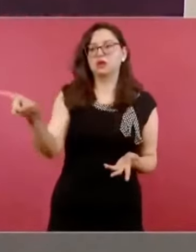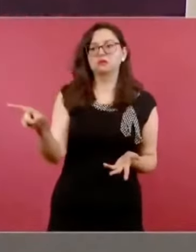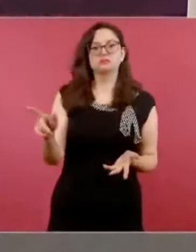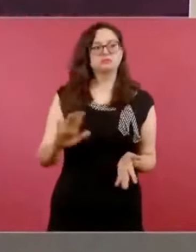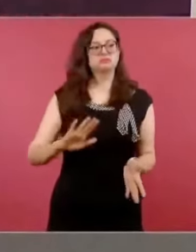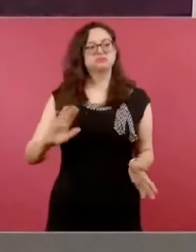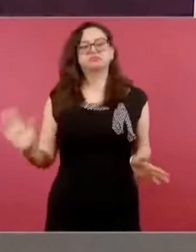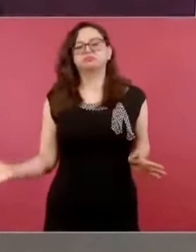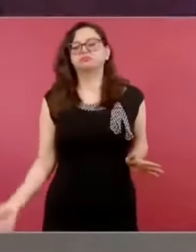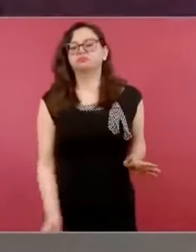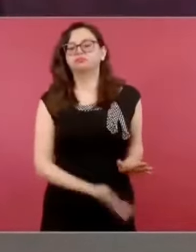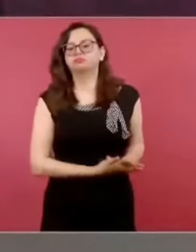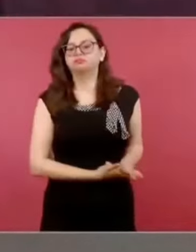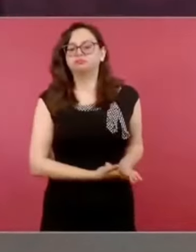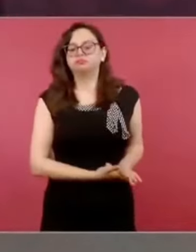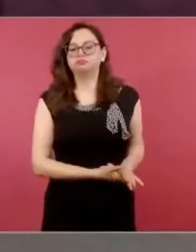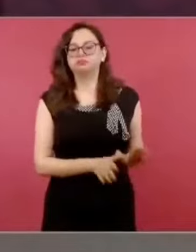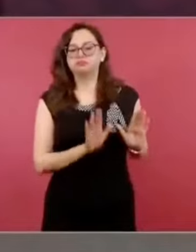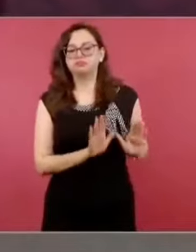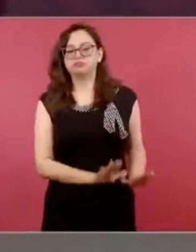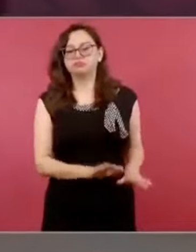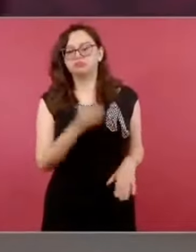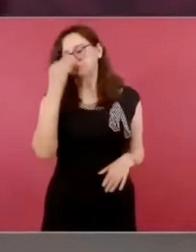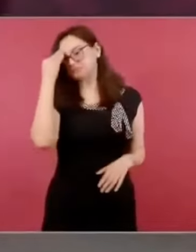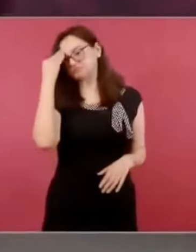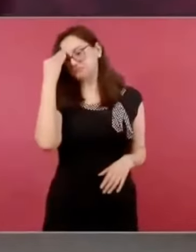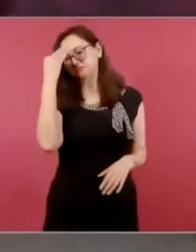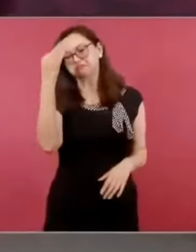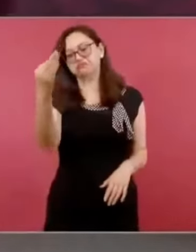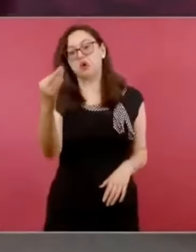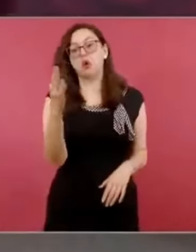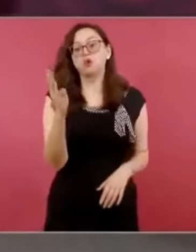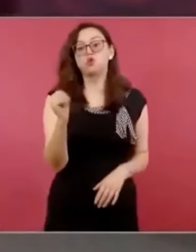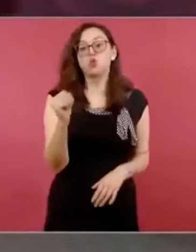tiene que ver con el pago de impuestos.